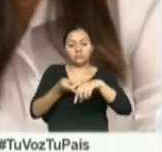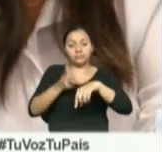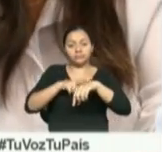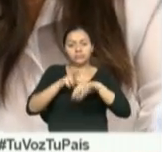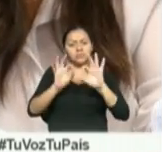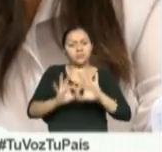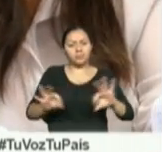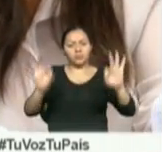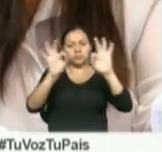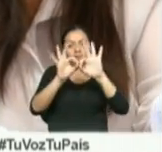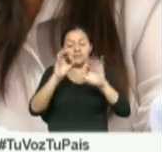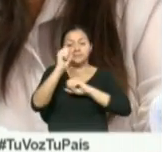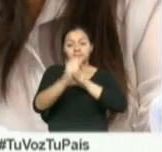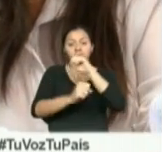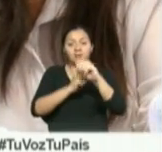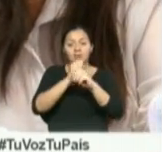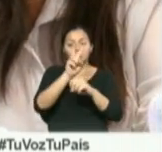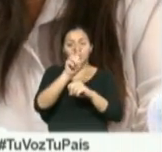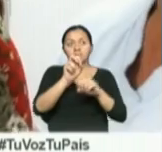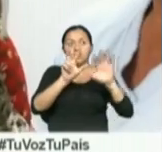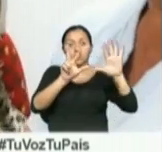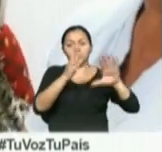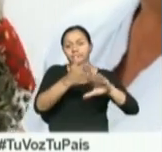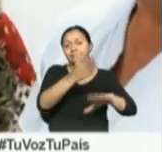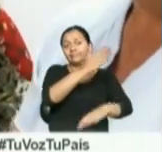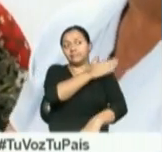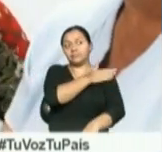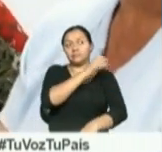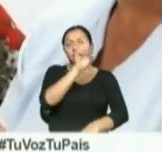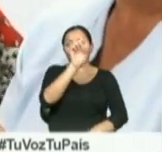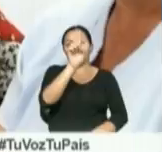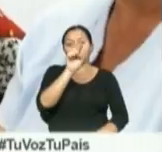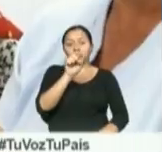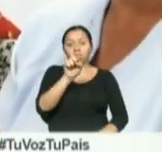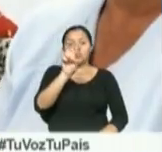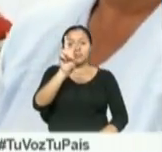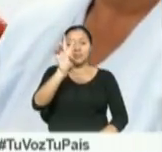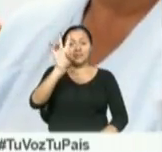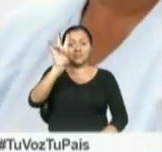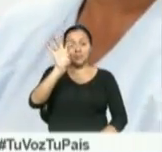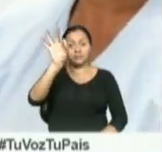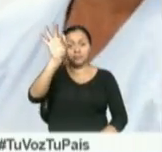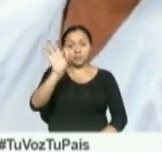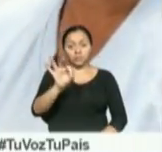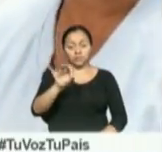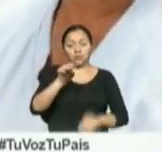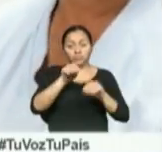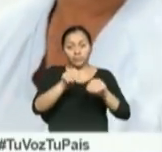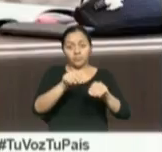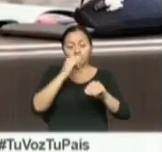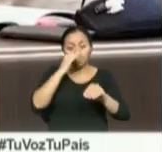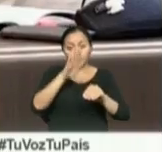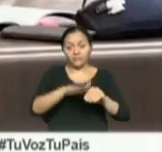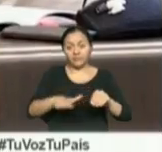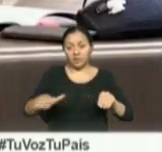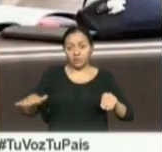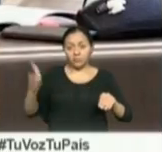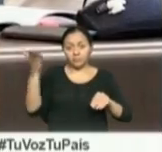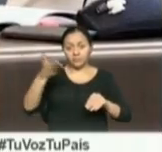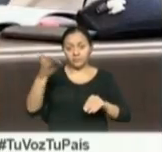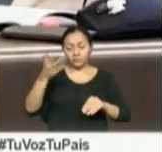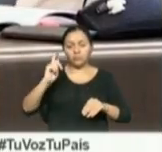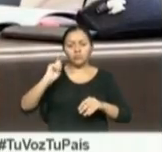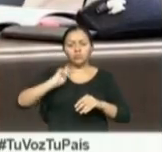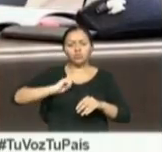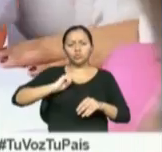cambio. En el año 2008, el 1.27% de los docentes de nivel escolar alcanzaban un sueldo para satisfacer